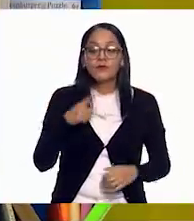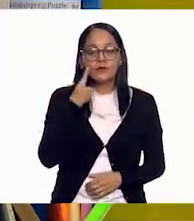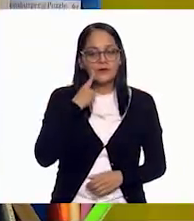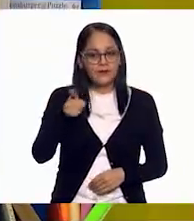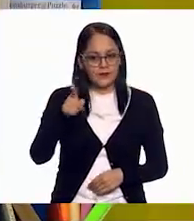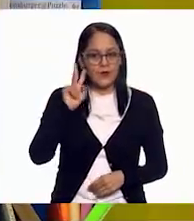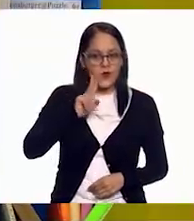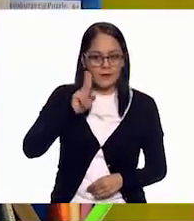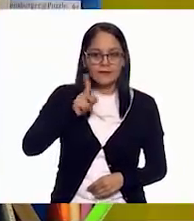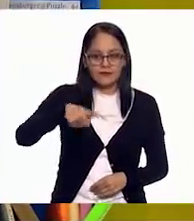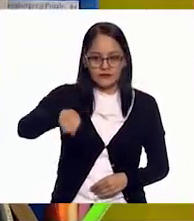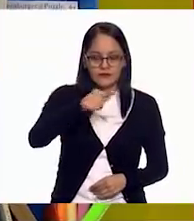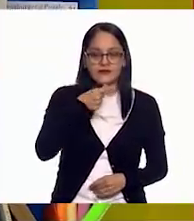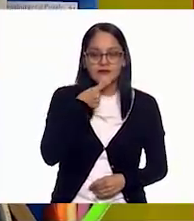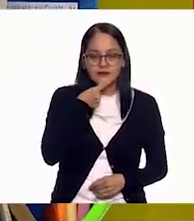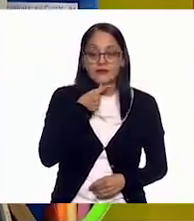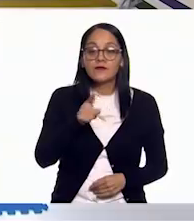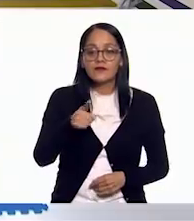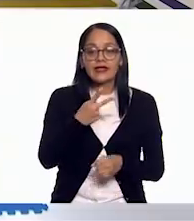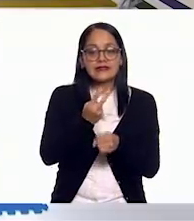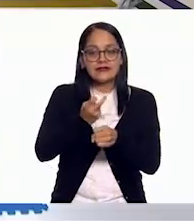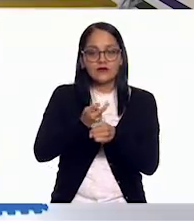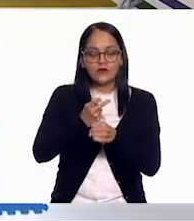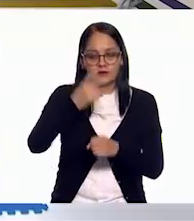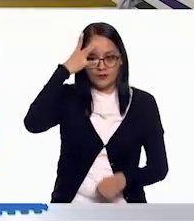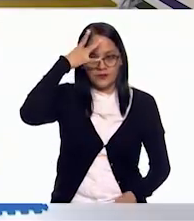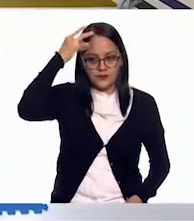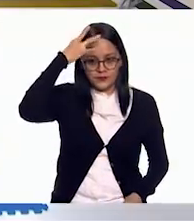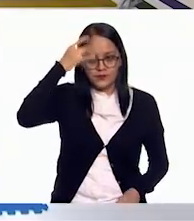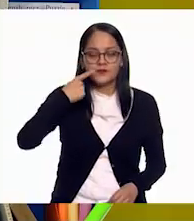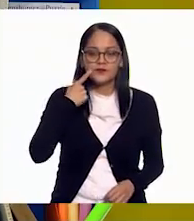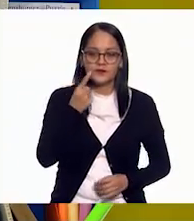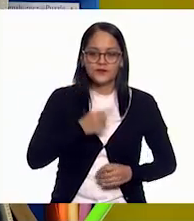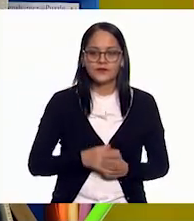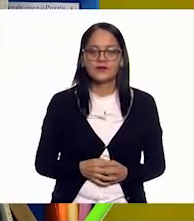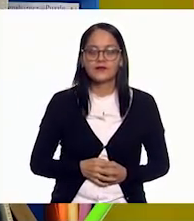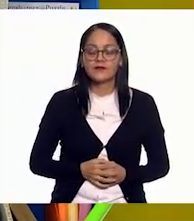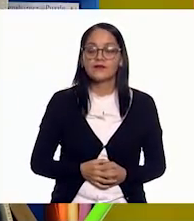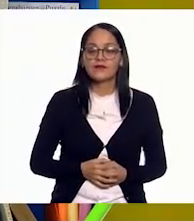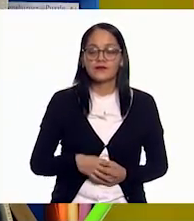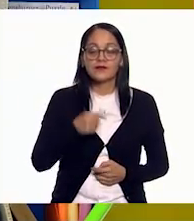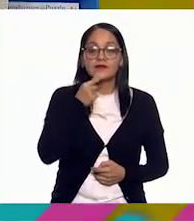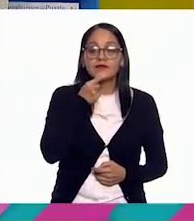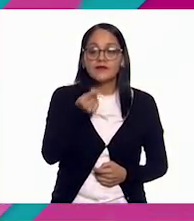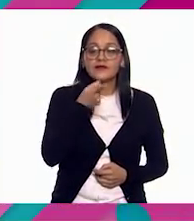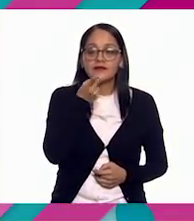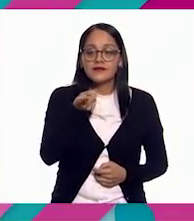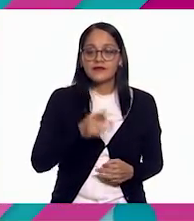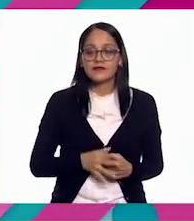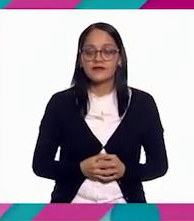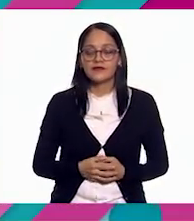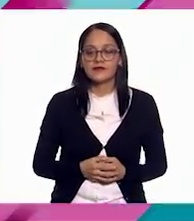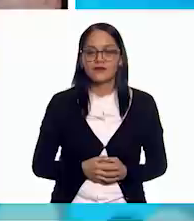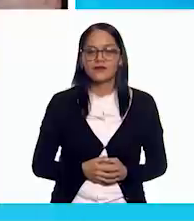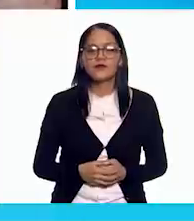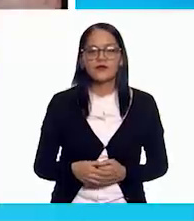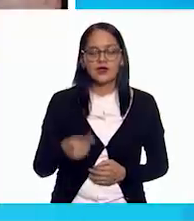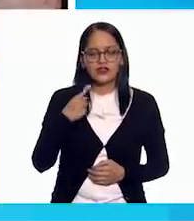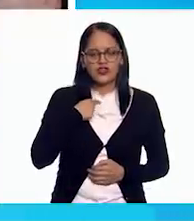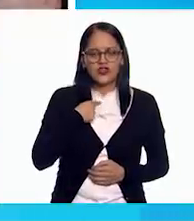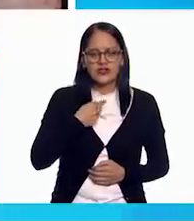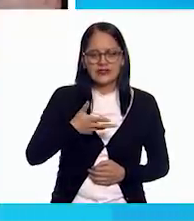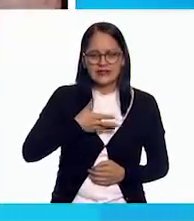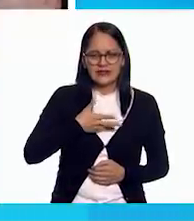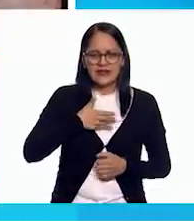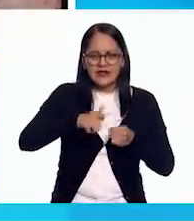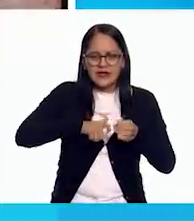niños. A ver, pongamos mucha atención. Va la segunda adivinanza. Ah, muy bien. Y dice así. Tengo grandes